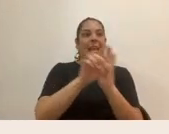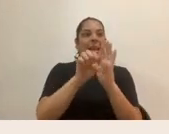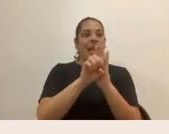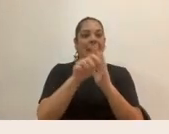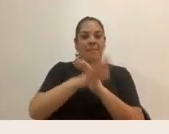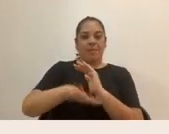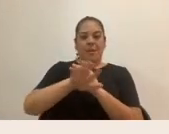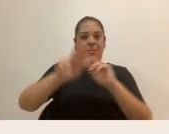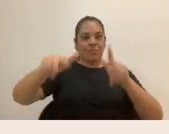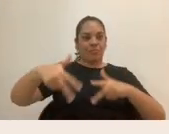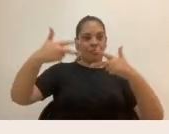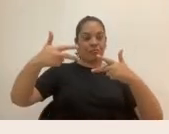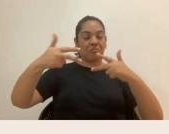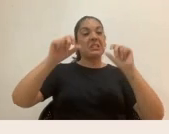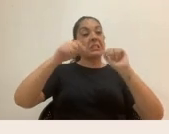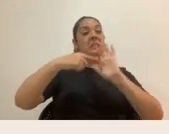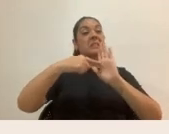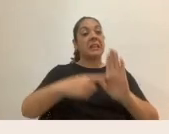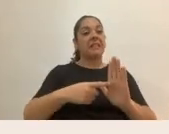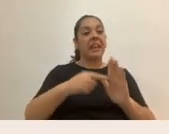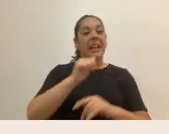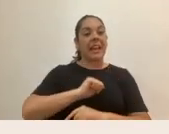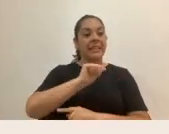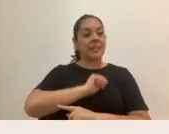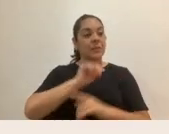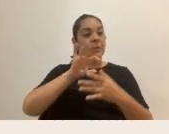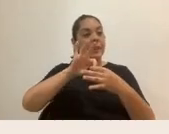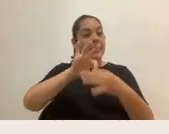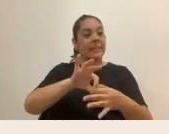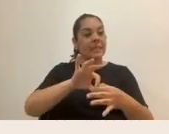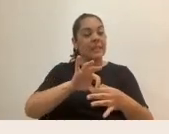evidenciamos actitudes relacionadas a